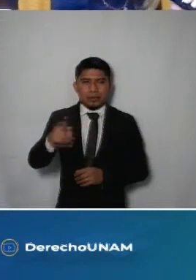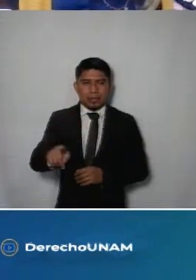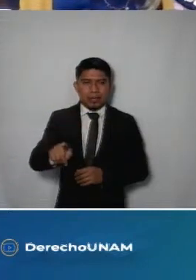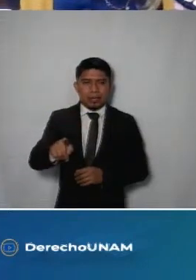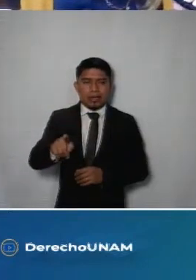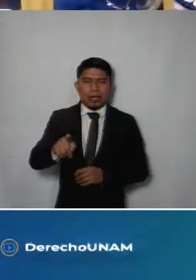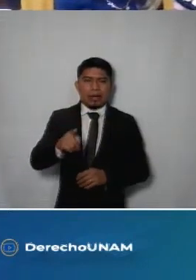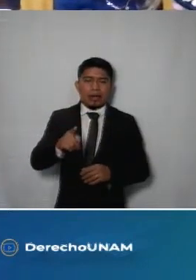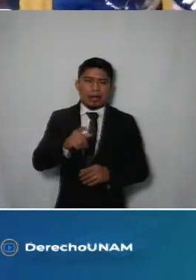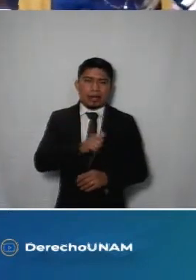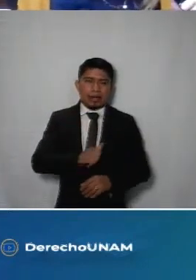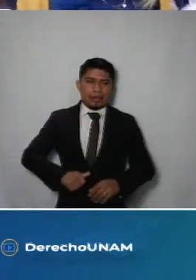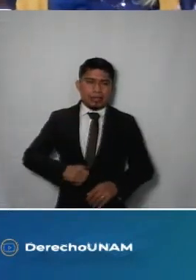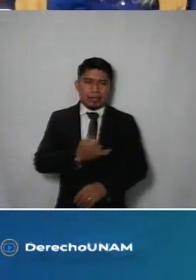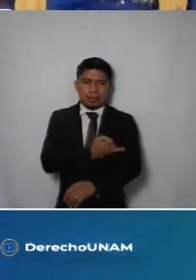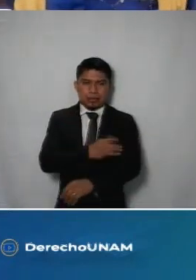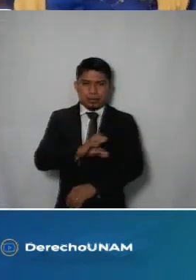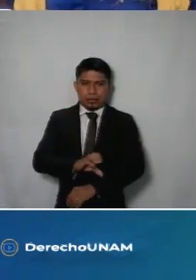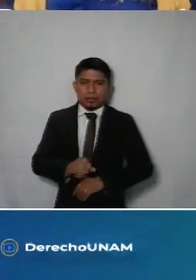de la Alcaldía Iztacalco